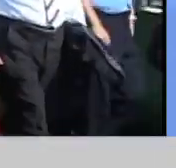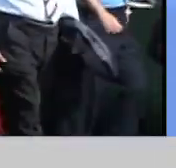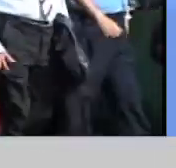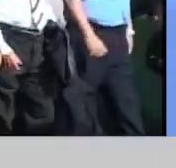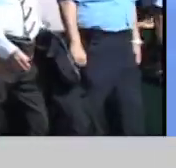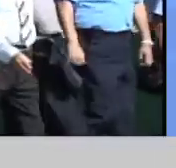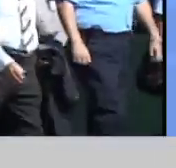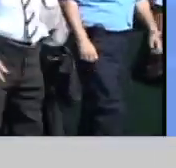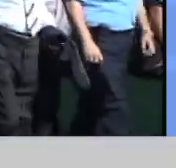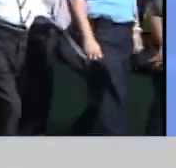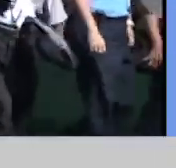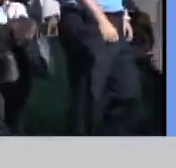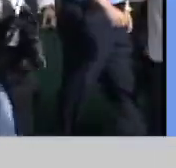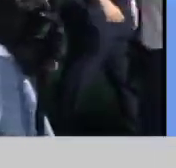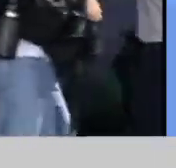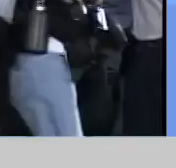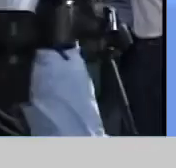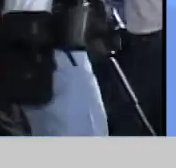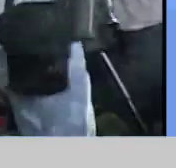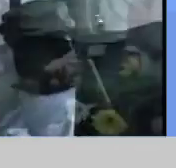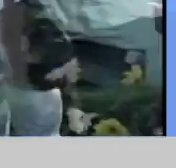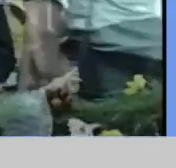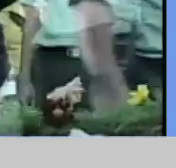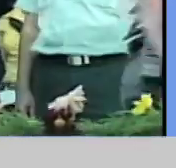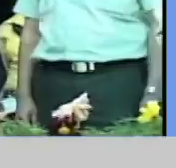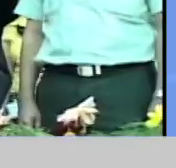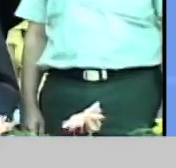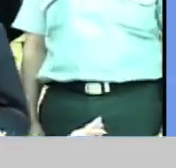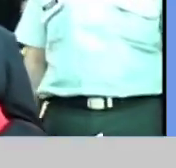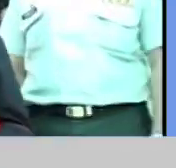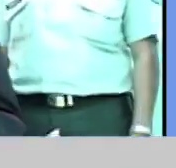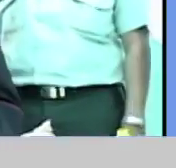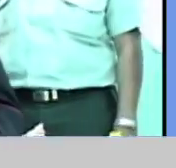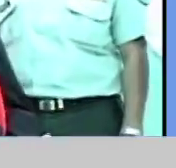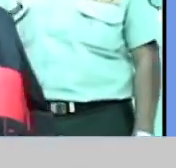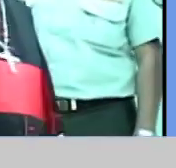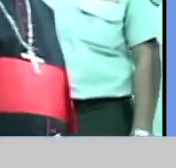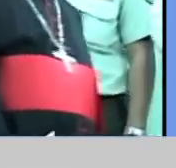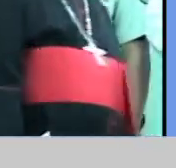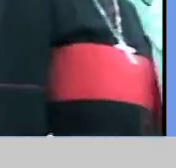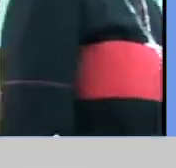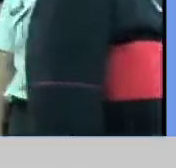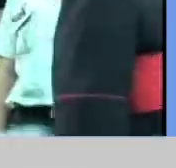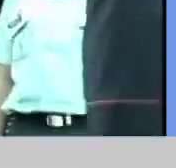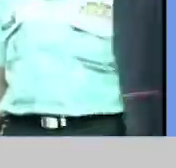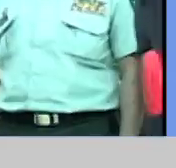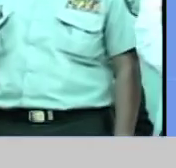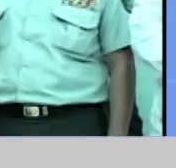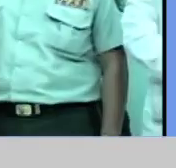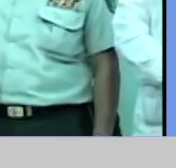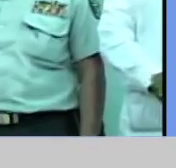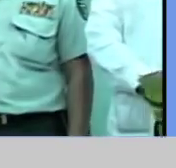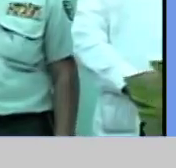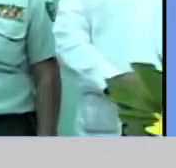al acto de celebración del 32 aniversario del Ejército de Nicaragua. Ya volvemos.